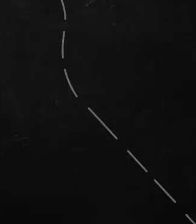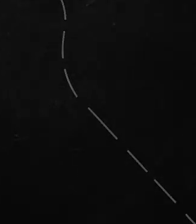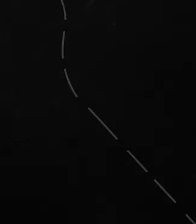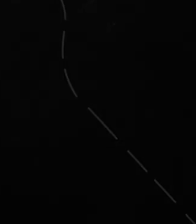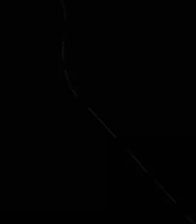¡Suscríbete canal! Gracias.